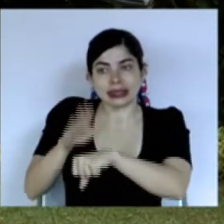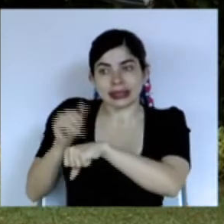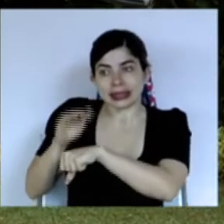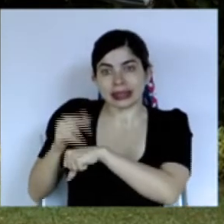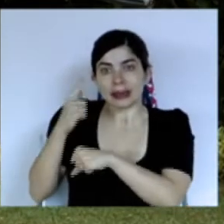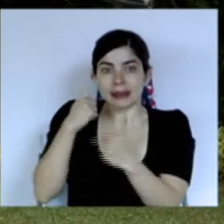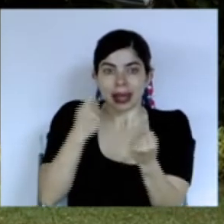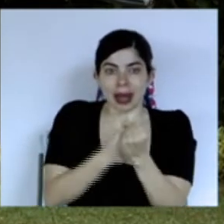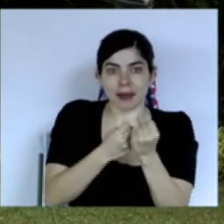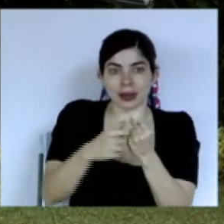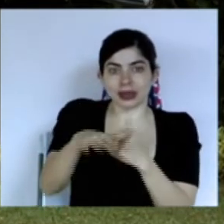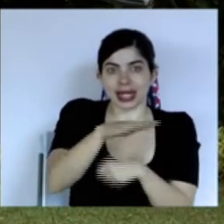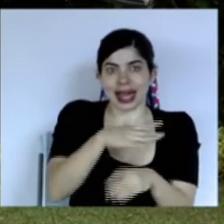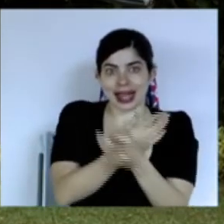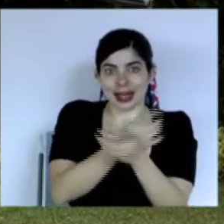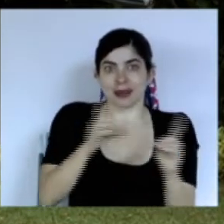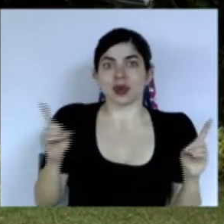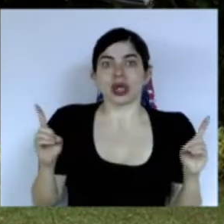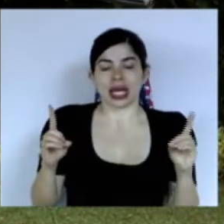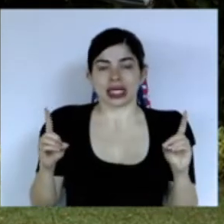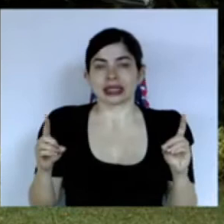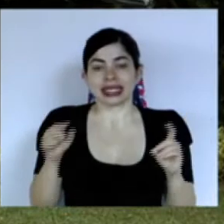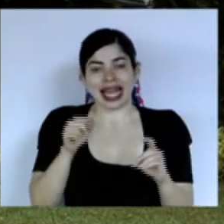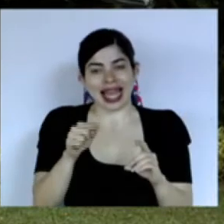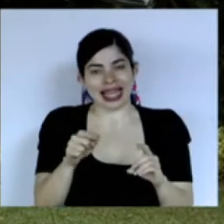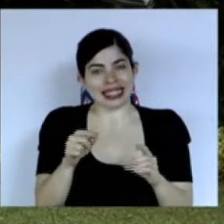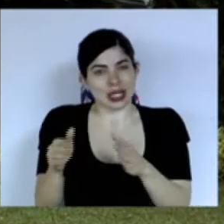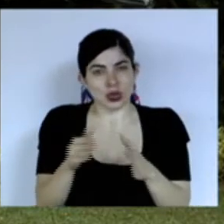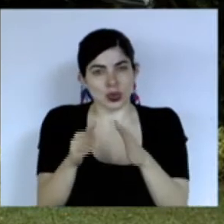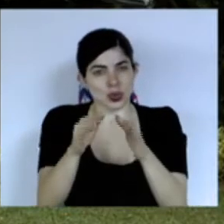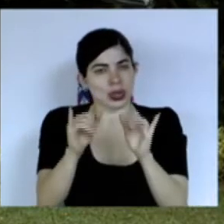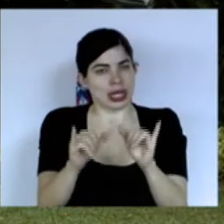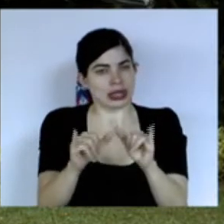respaldo democrático sea la que prevalezca